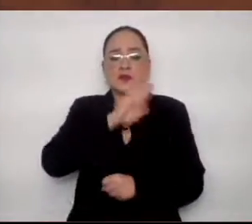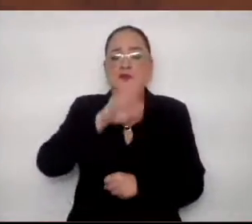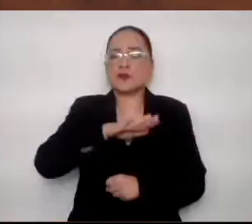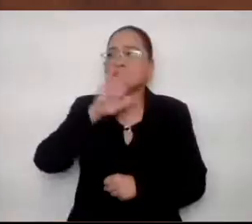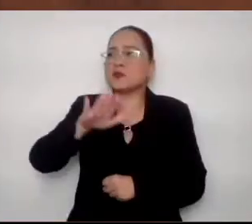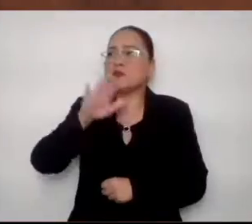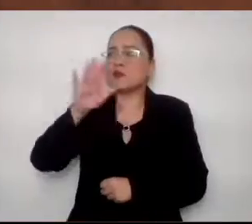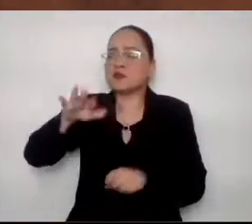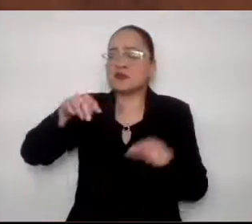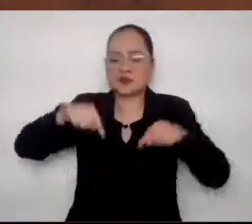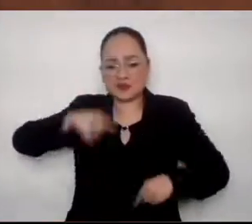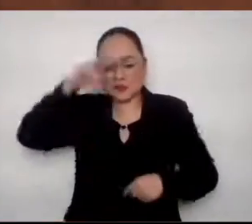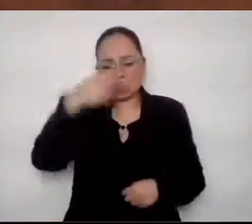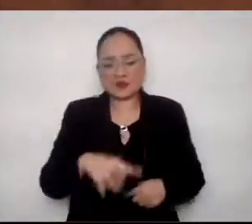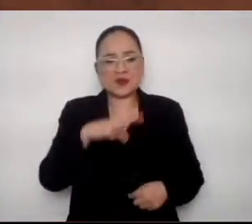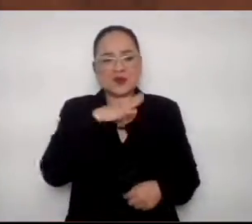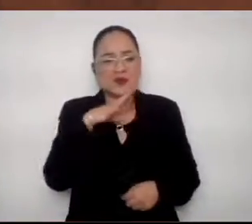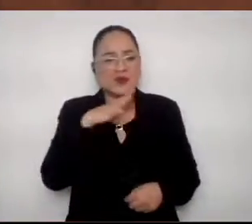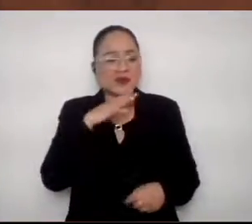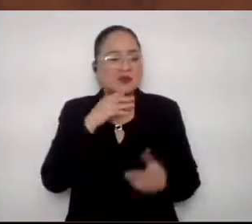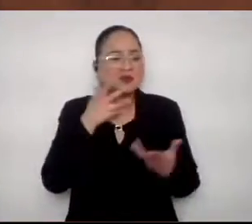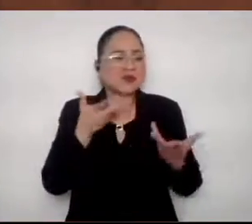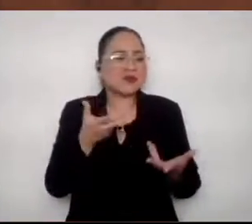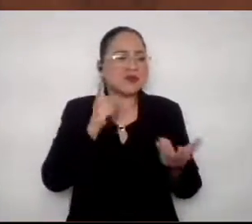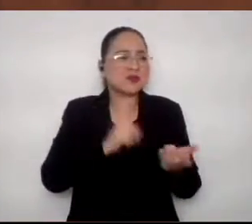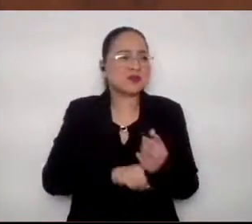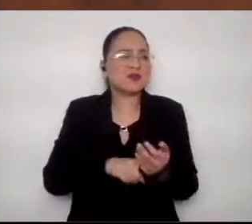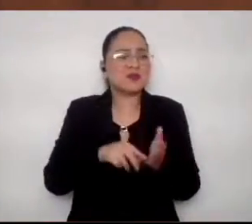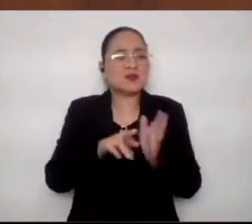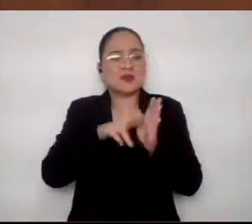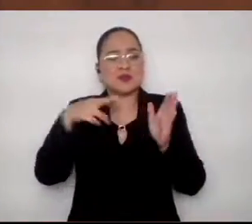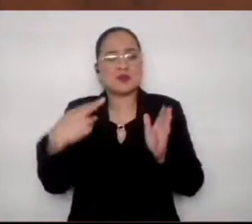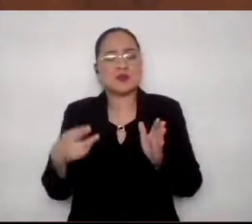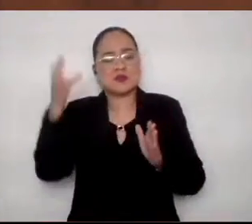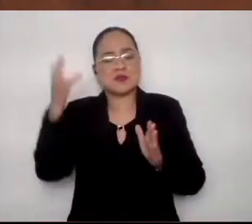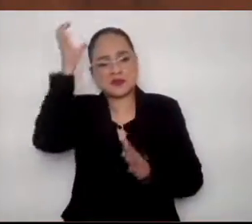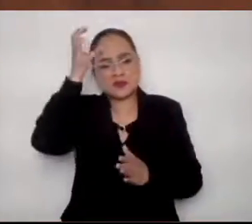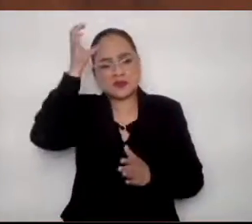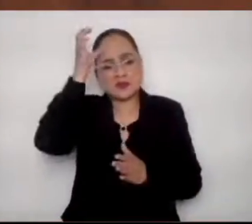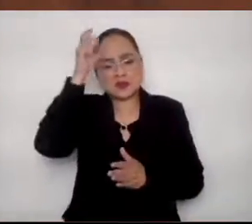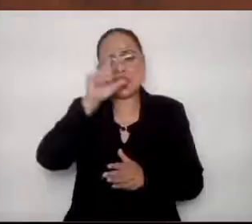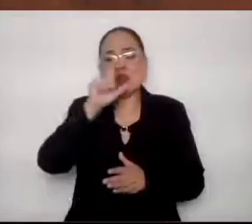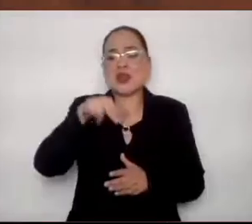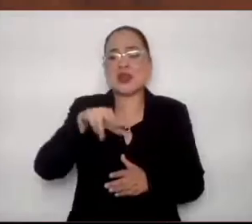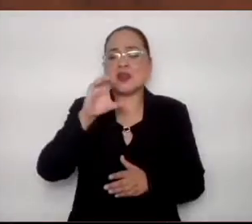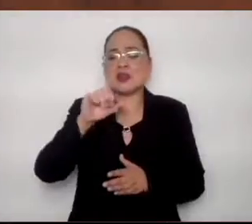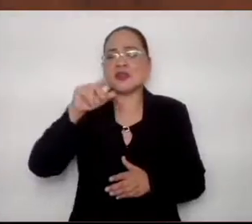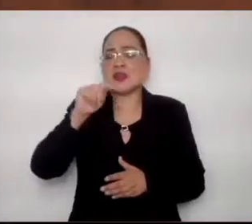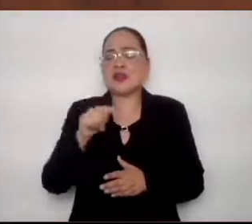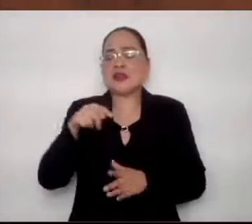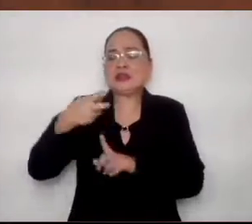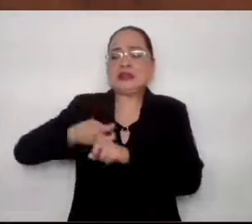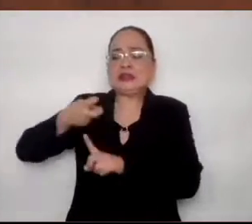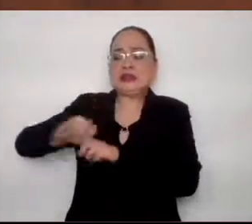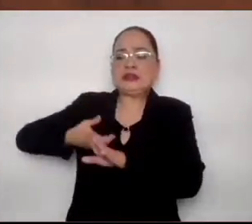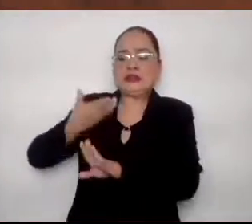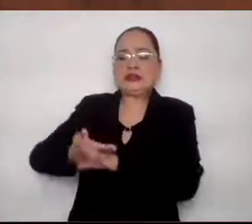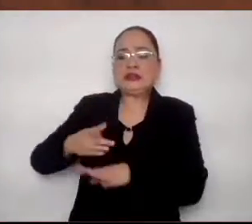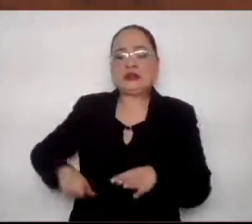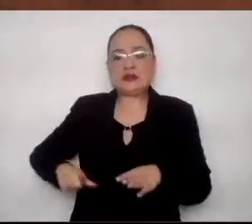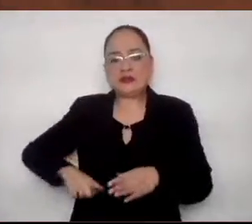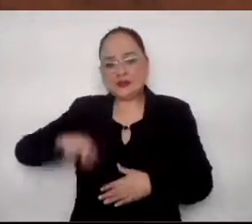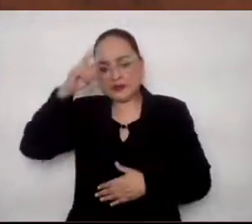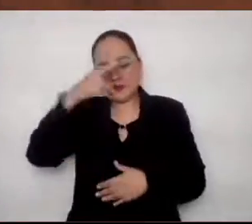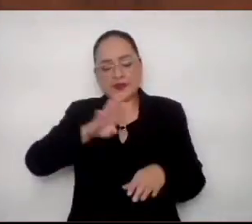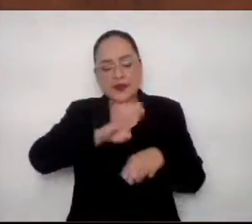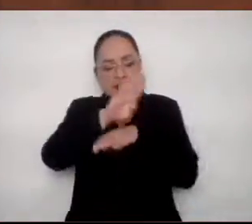está en The Lancet, la prestigiosa revista científica que ha criticado de manera tejante a los gobiernos de México y Brasil, por